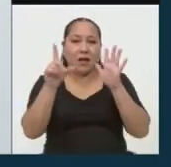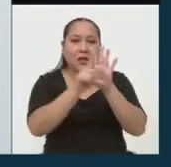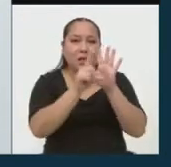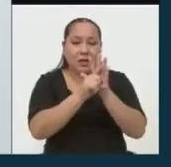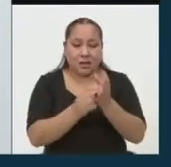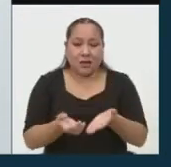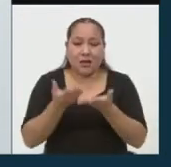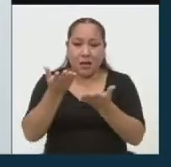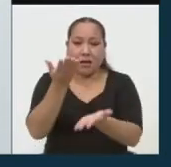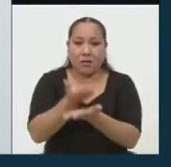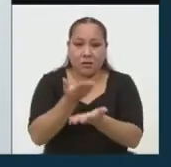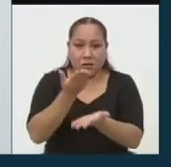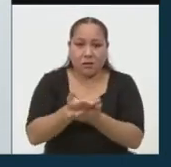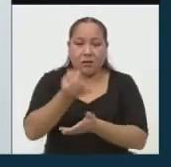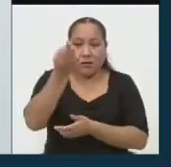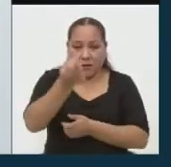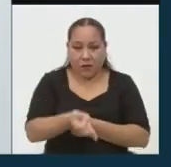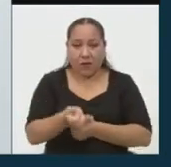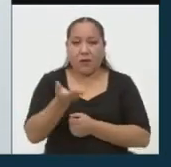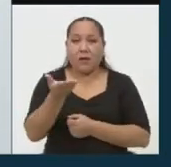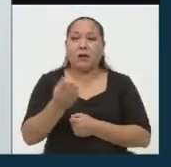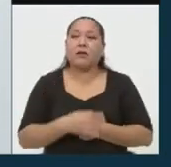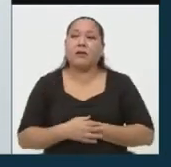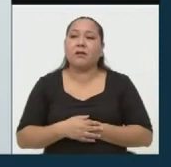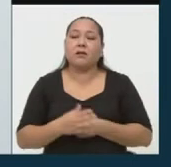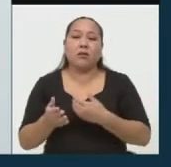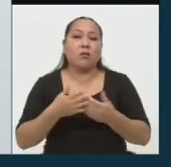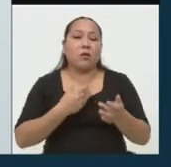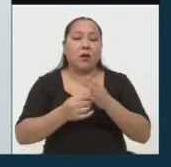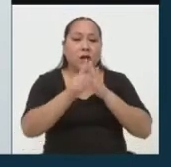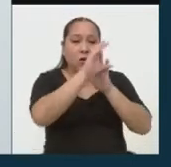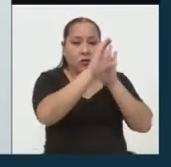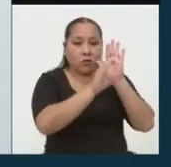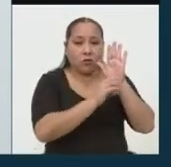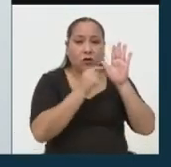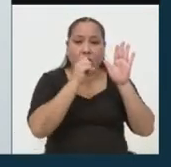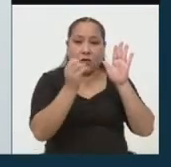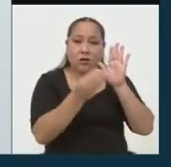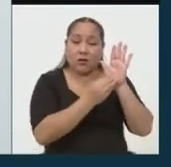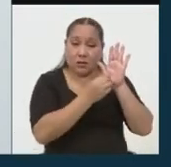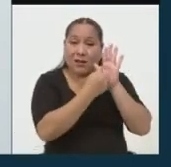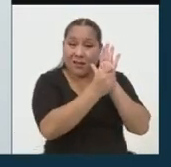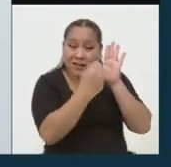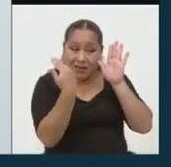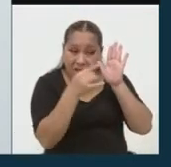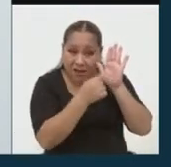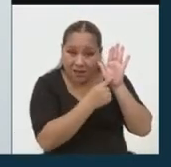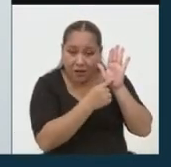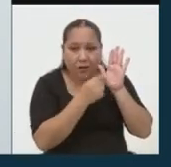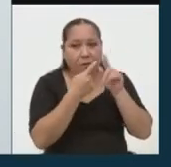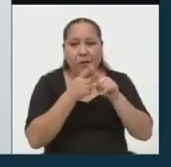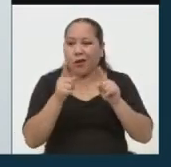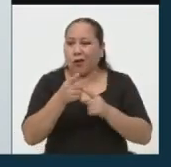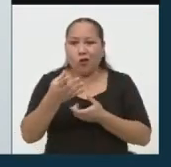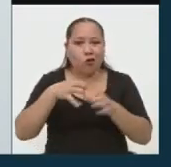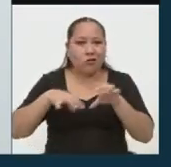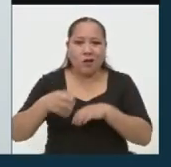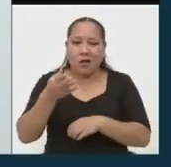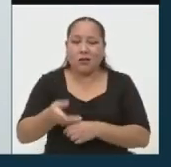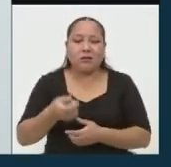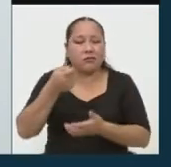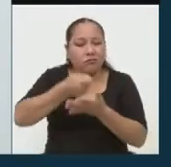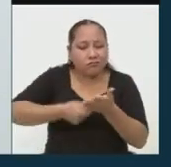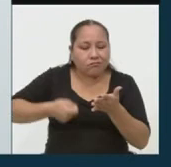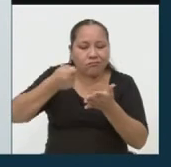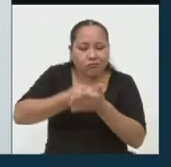garanticen realmente, a pesar de que en la Constitución lo dice, esto es letra muerta, tenemos que hacer un arduo trabajo por